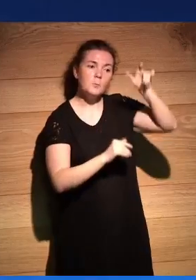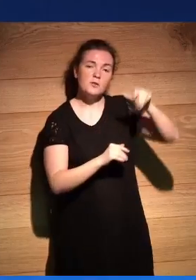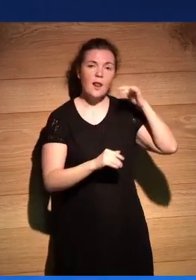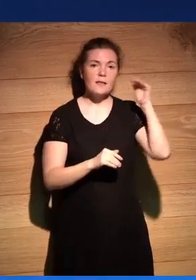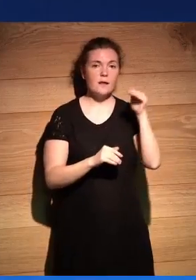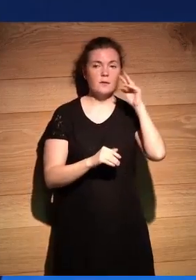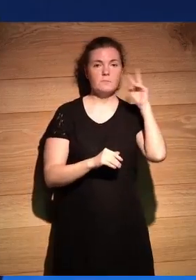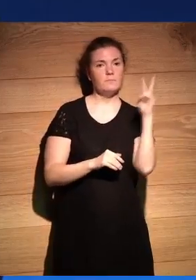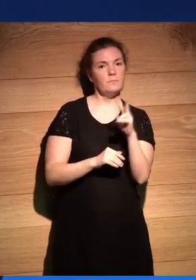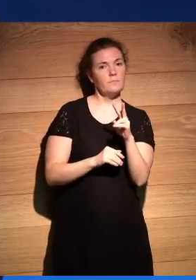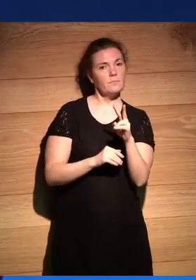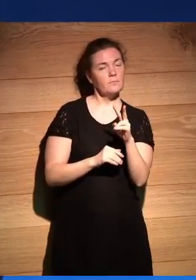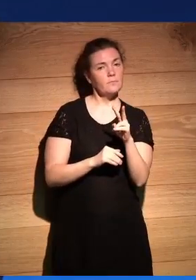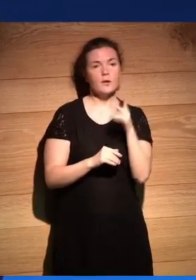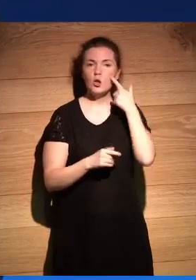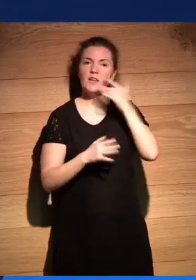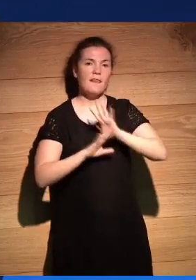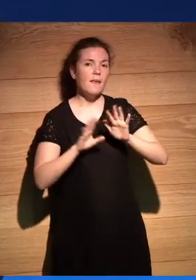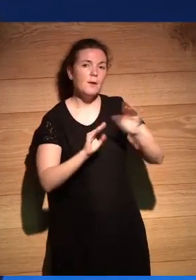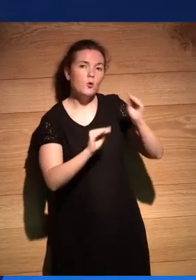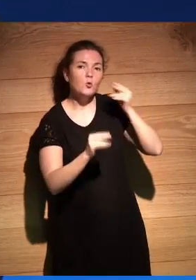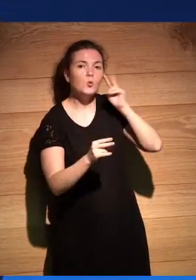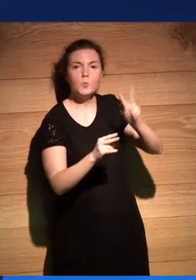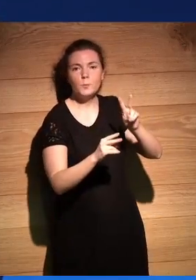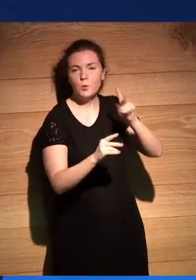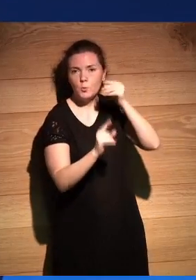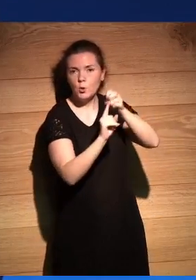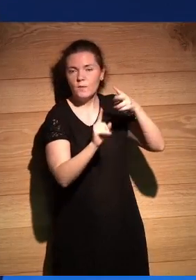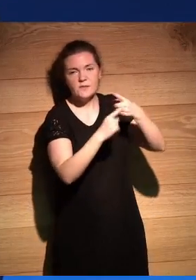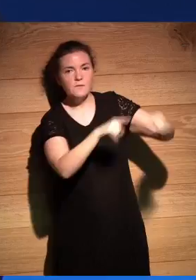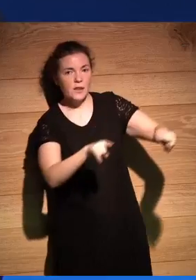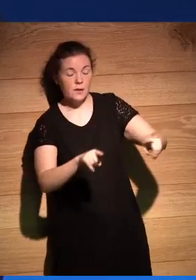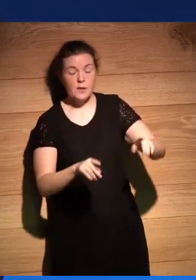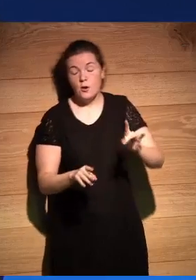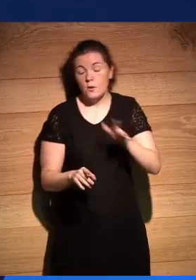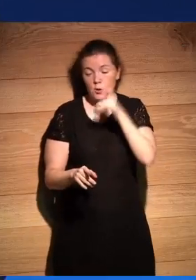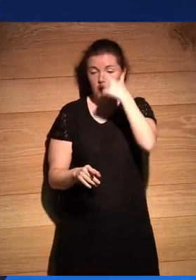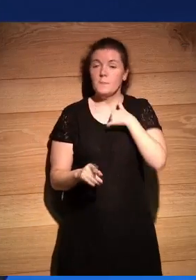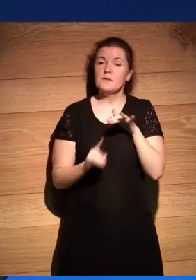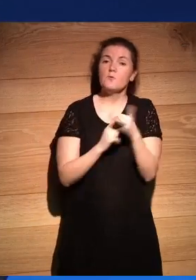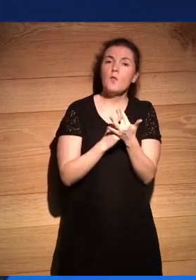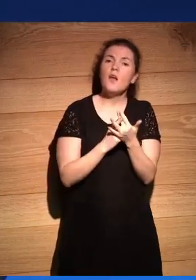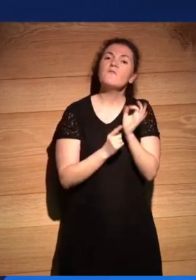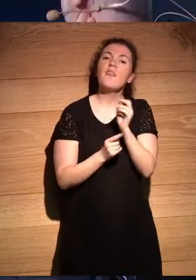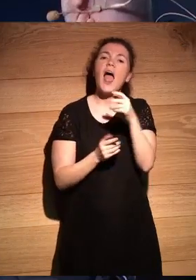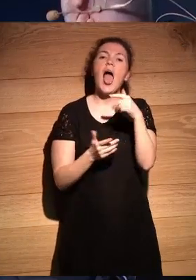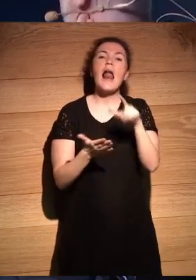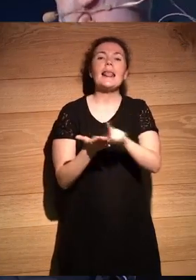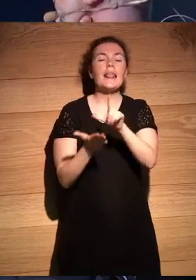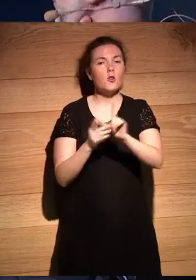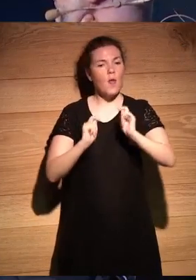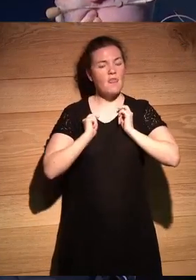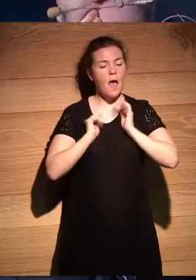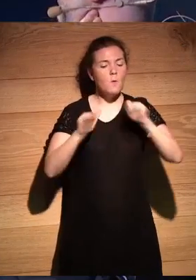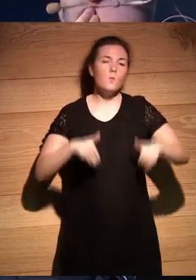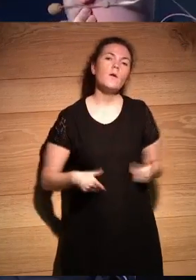que probablemente no tengan nada que ver con la tuya no, no, no porque en cambio en mi caso sí que es verdad la literatura es la que me regresa al